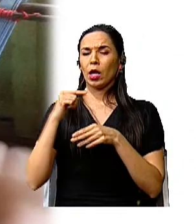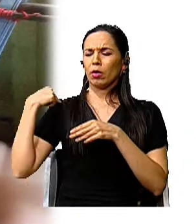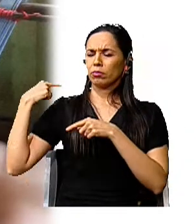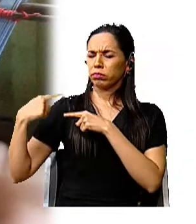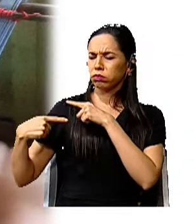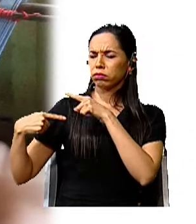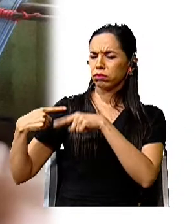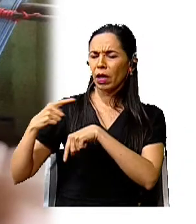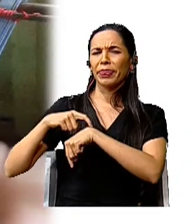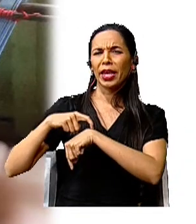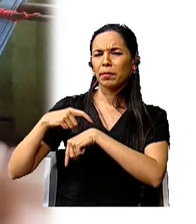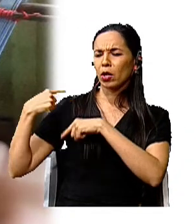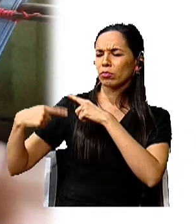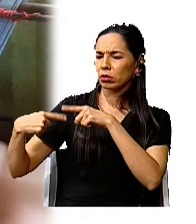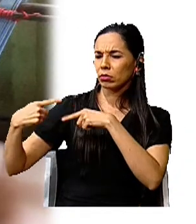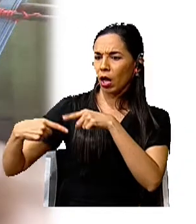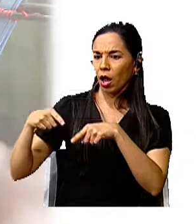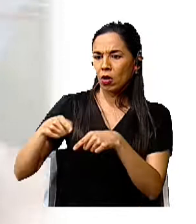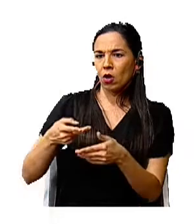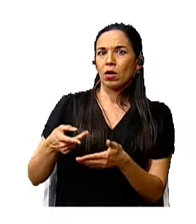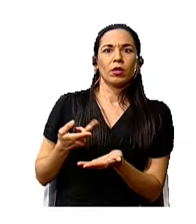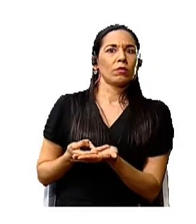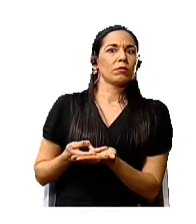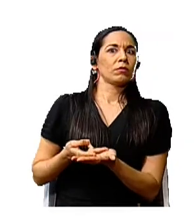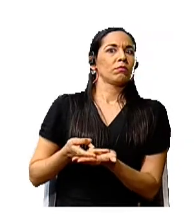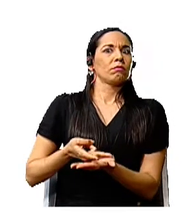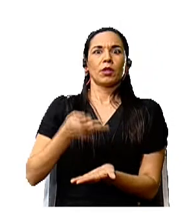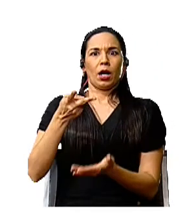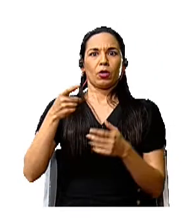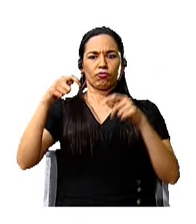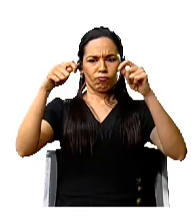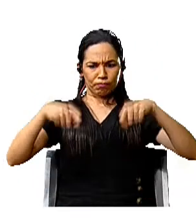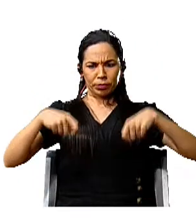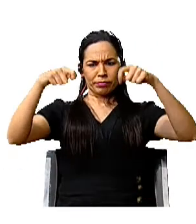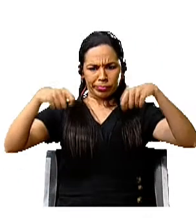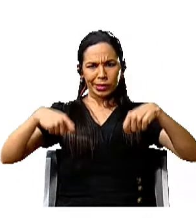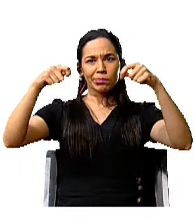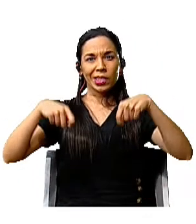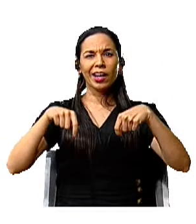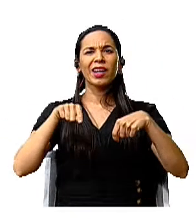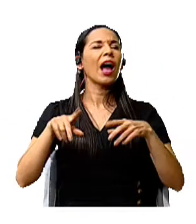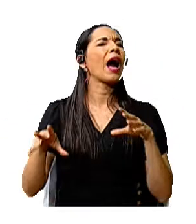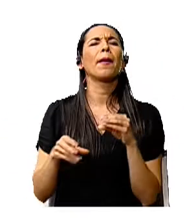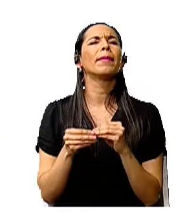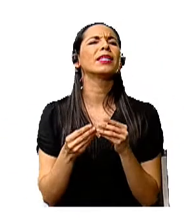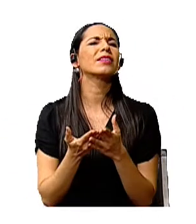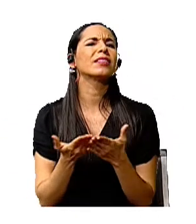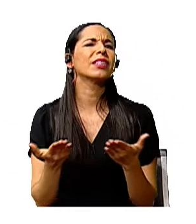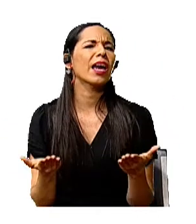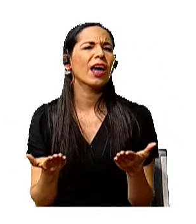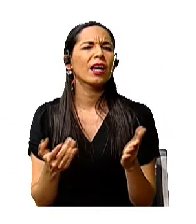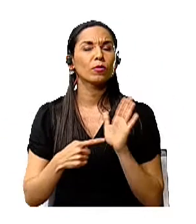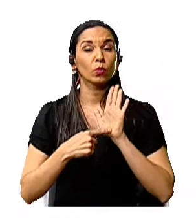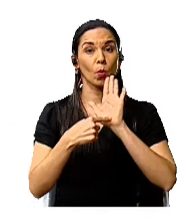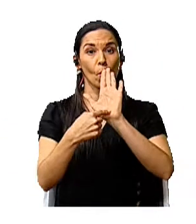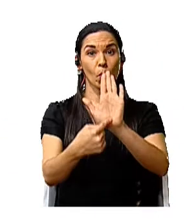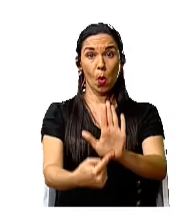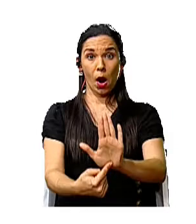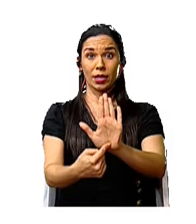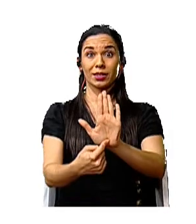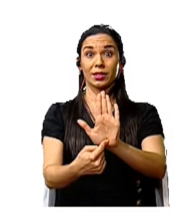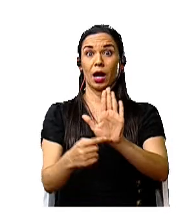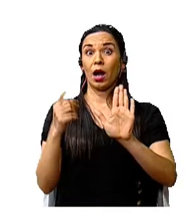tiempo, hoy cobran un gran valor. ¿Y qué más tenemos? Les traje de muestra una